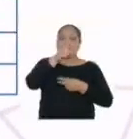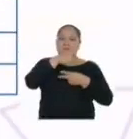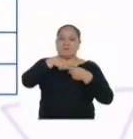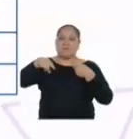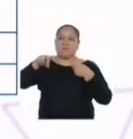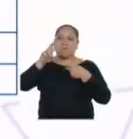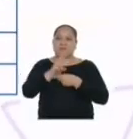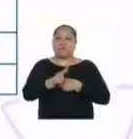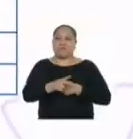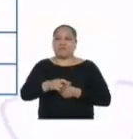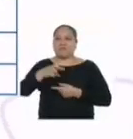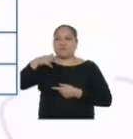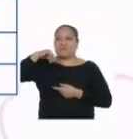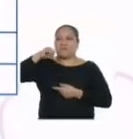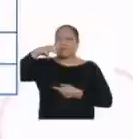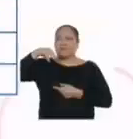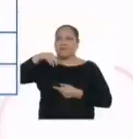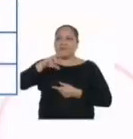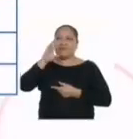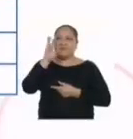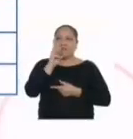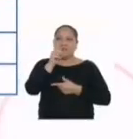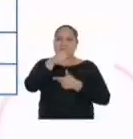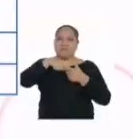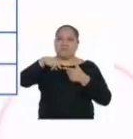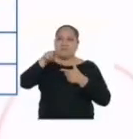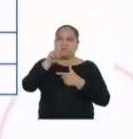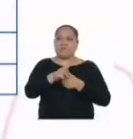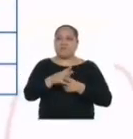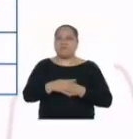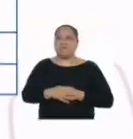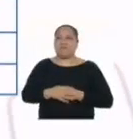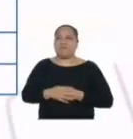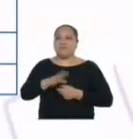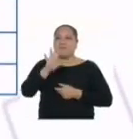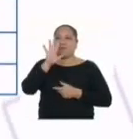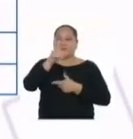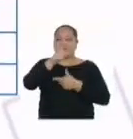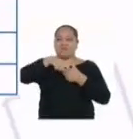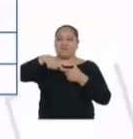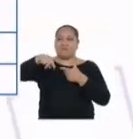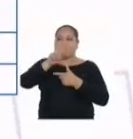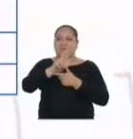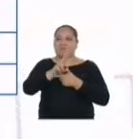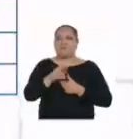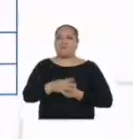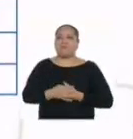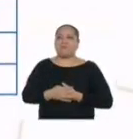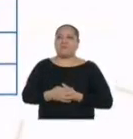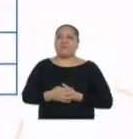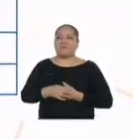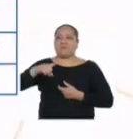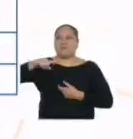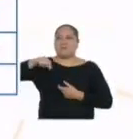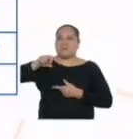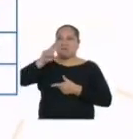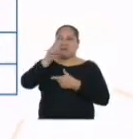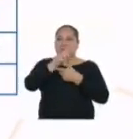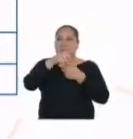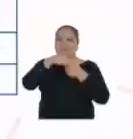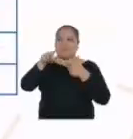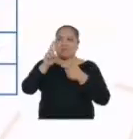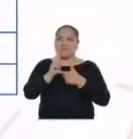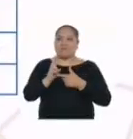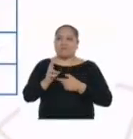entre dos. Para el pimiento, seis entre dos. Para el perejil, cinco entre dos. Y para el limón, dos entre